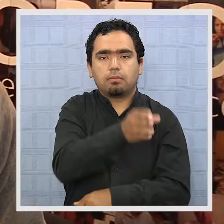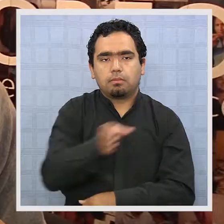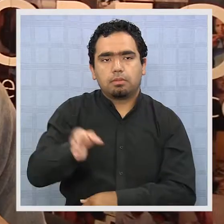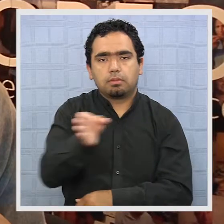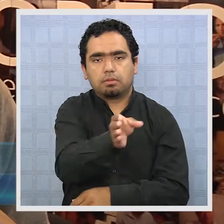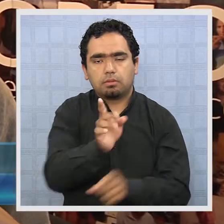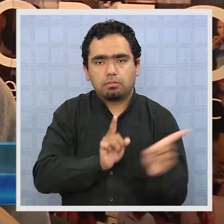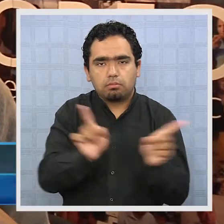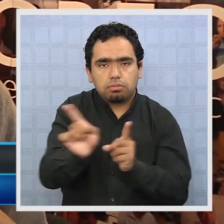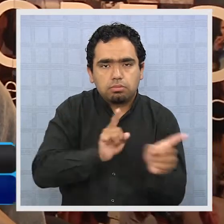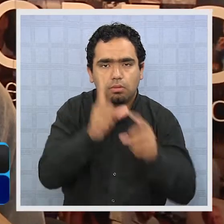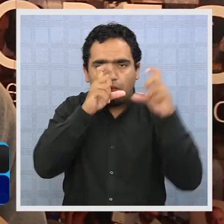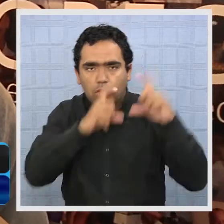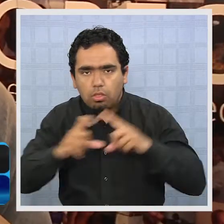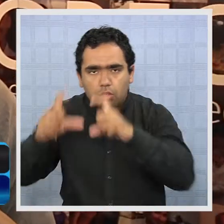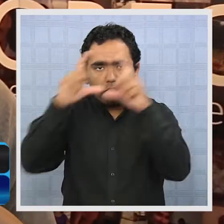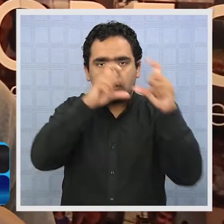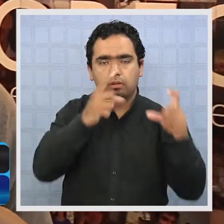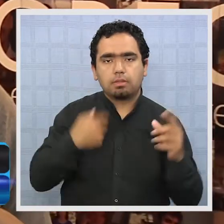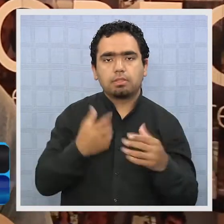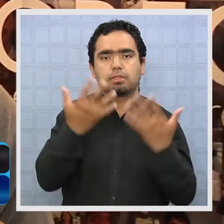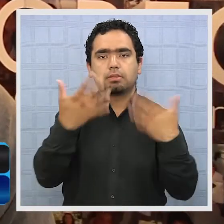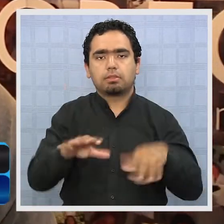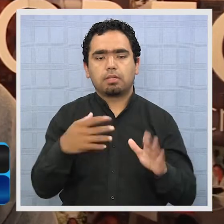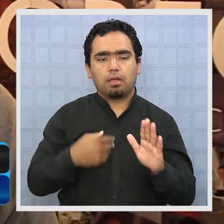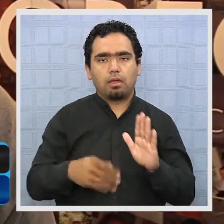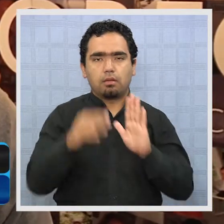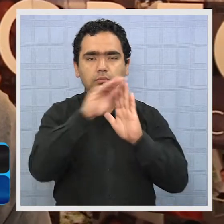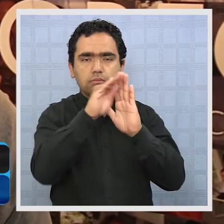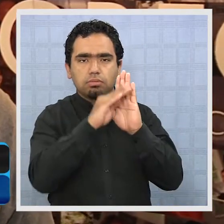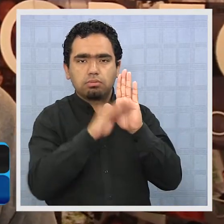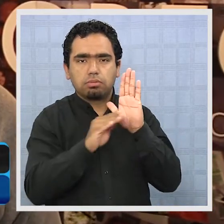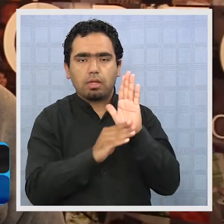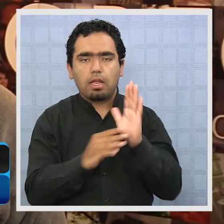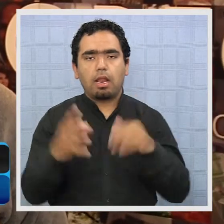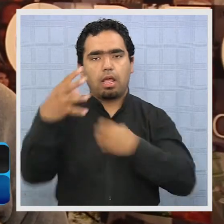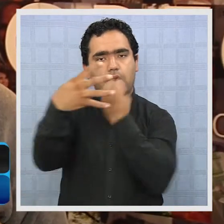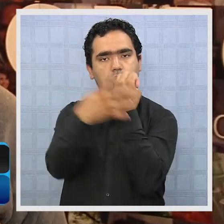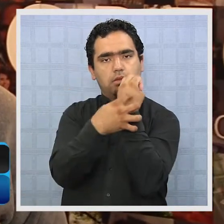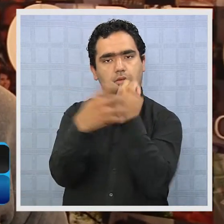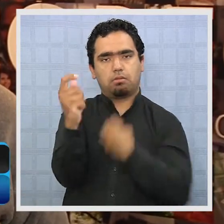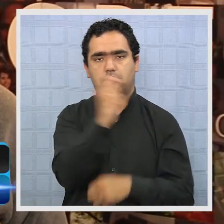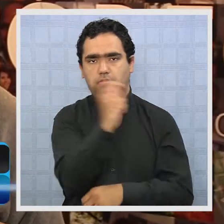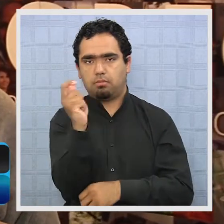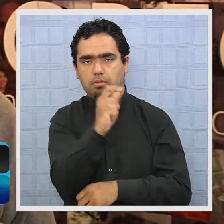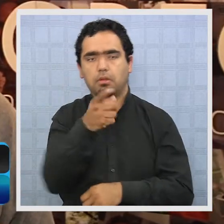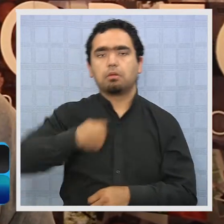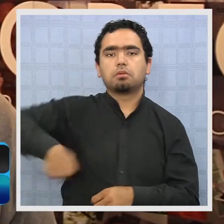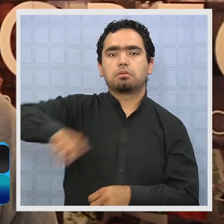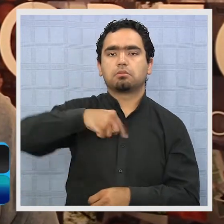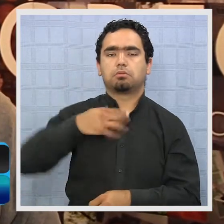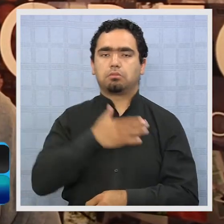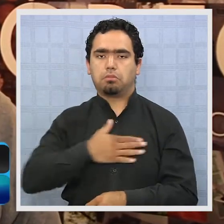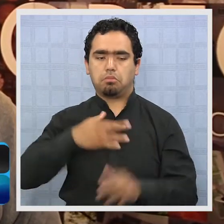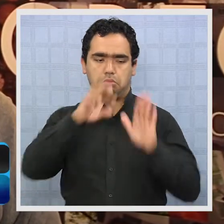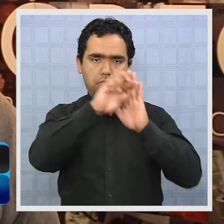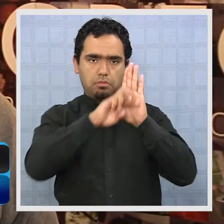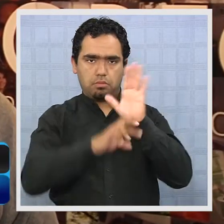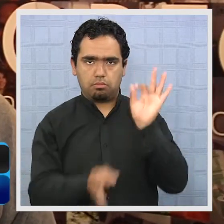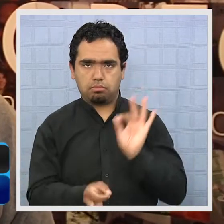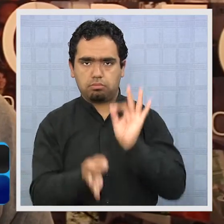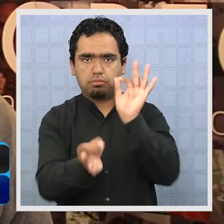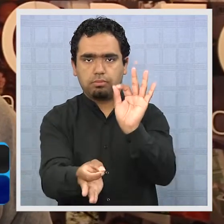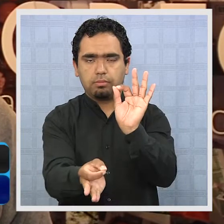se levantaron una serie de iniciativas y brechas que habíamos establecido en la región de Tarapacá. Y quisimos presentar un proyecto a una